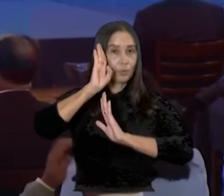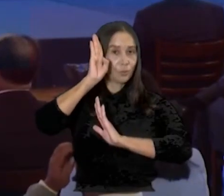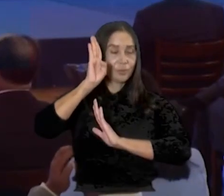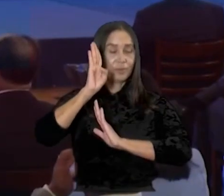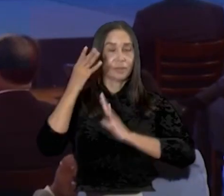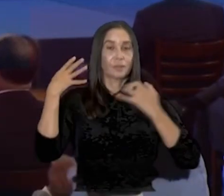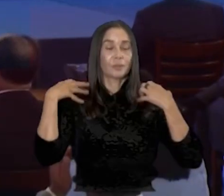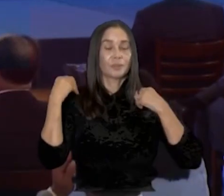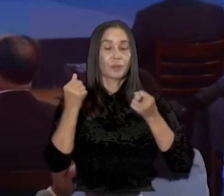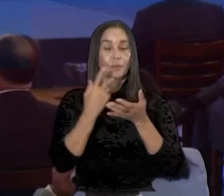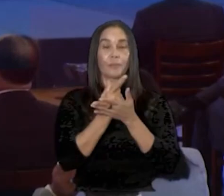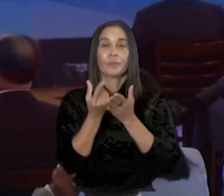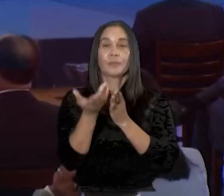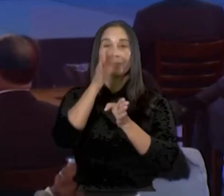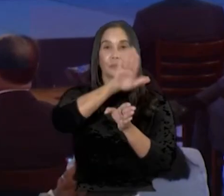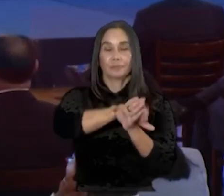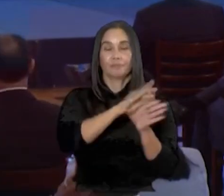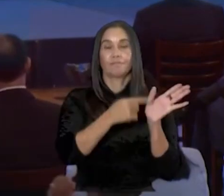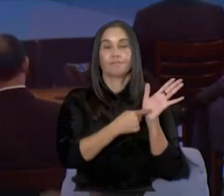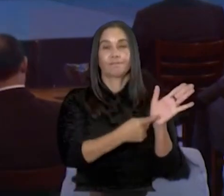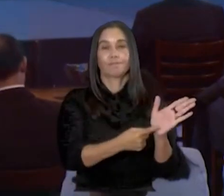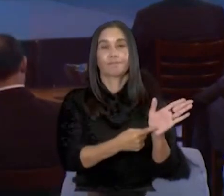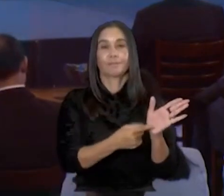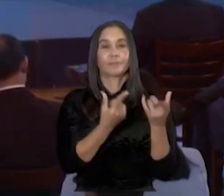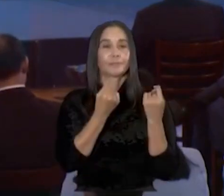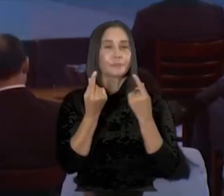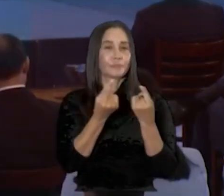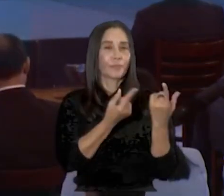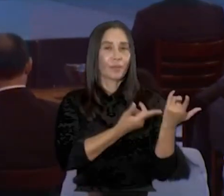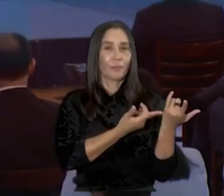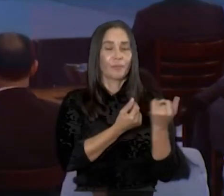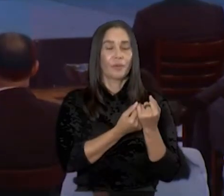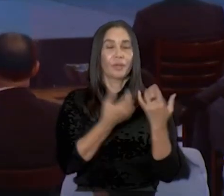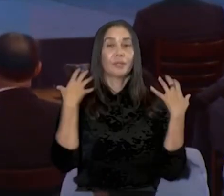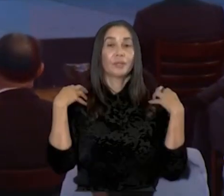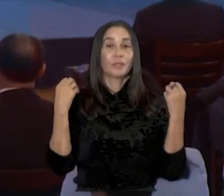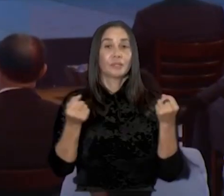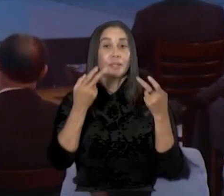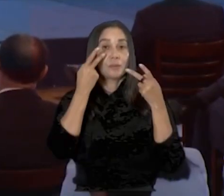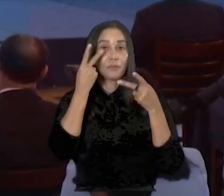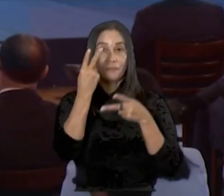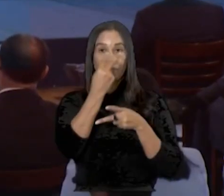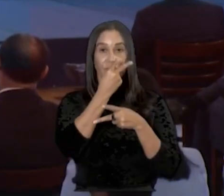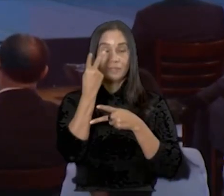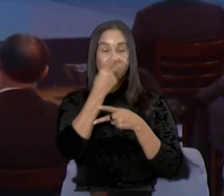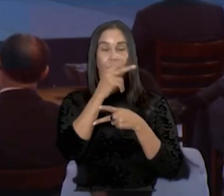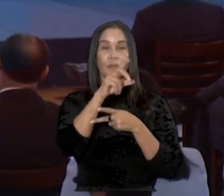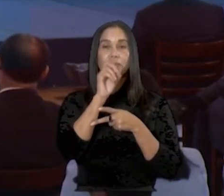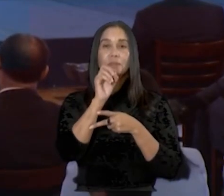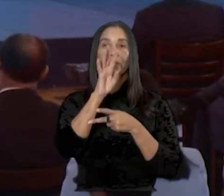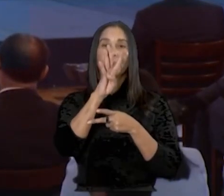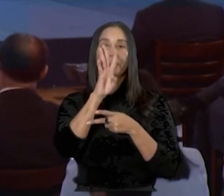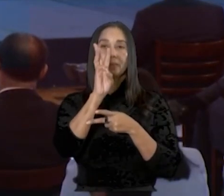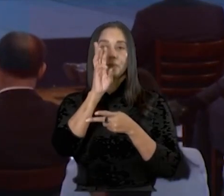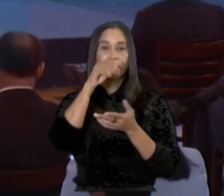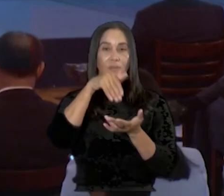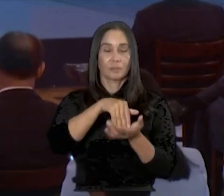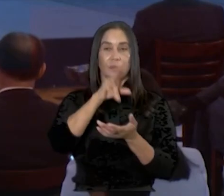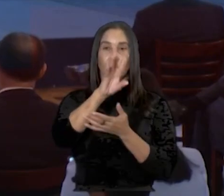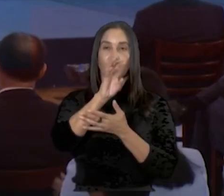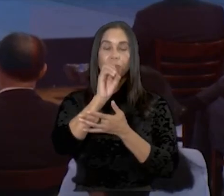tenemos la próxima lámina, miren lo que hemos hecho. Salud visual, tenemos unos 146 mil 420